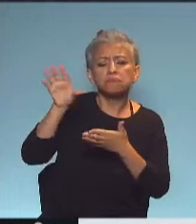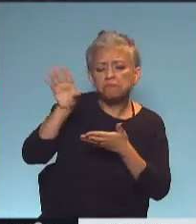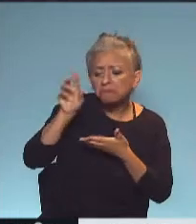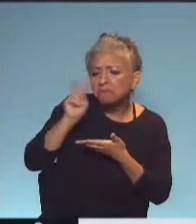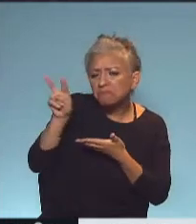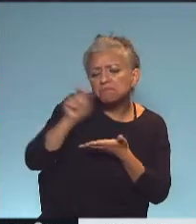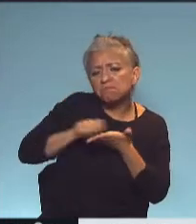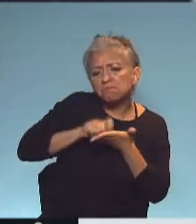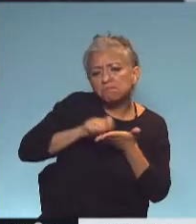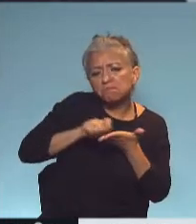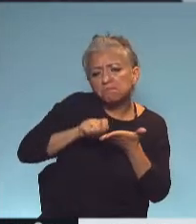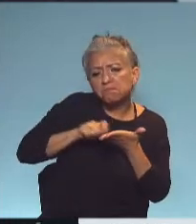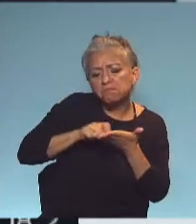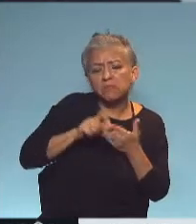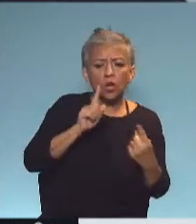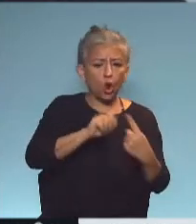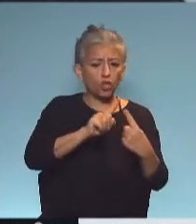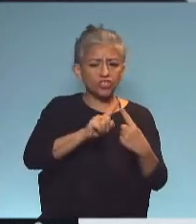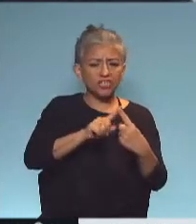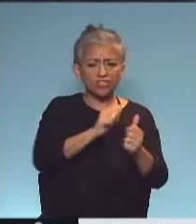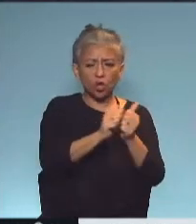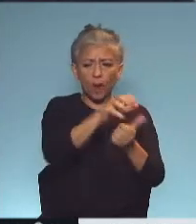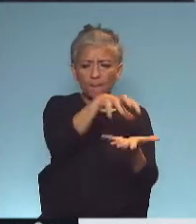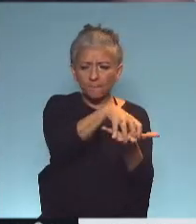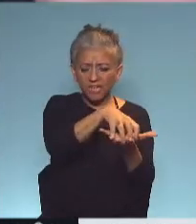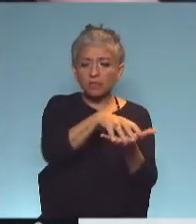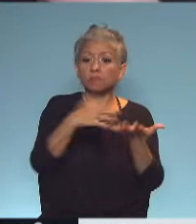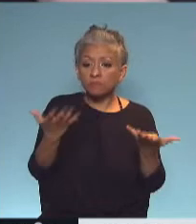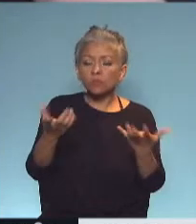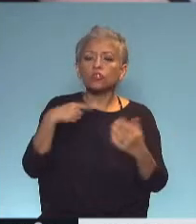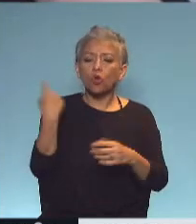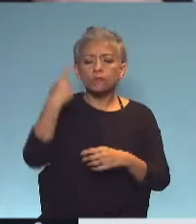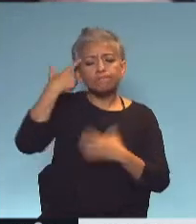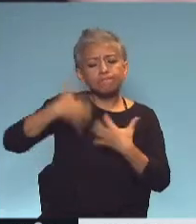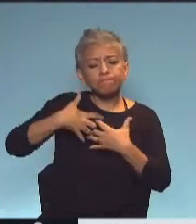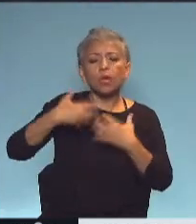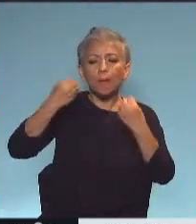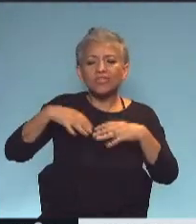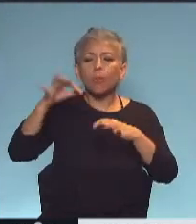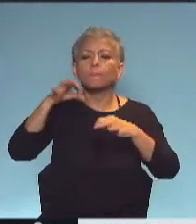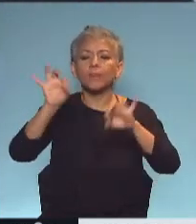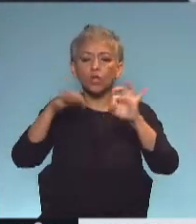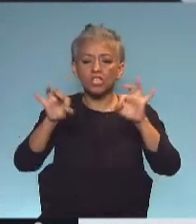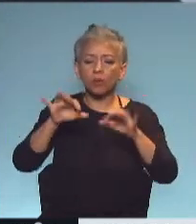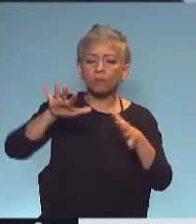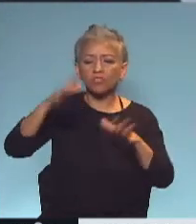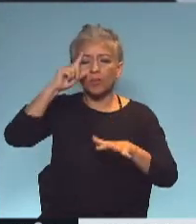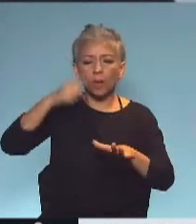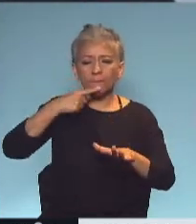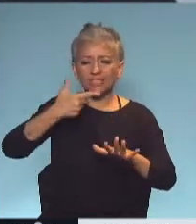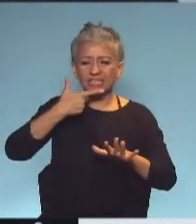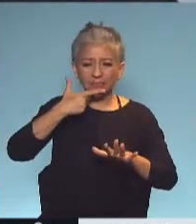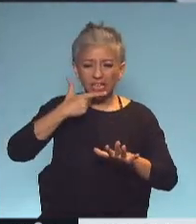empresa que hace anestesia y a partir de ahí comenzamos a trabajar en el proyecto. Alrededor del mes de septiembre se formaliza un